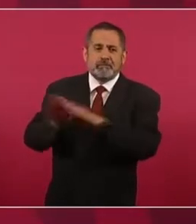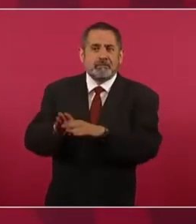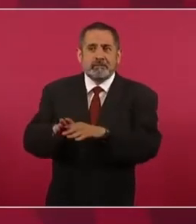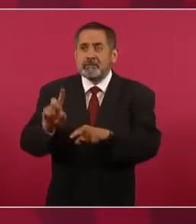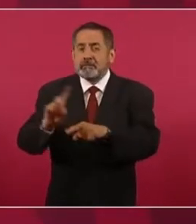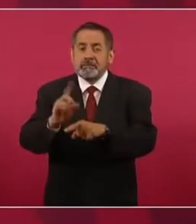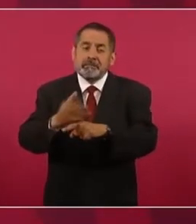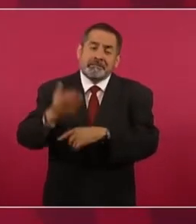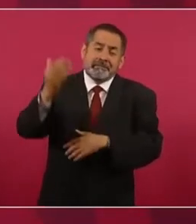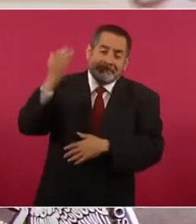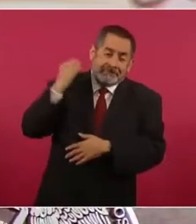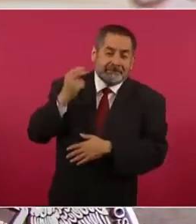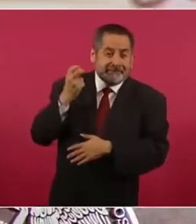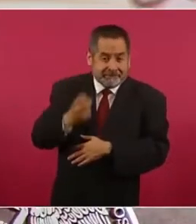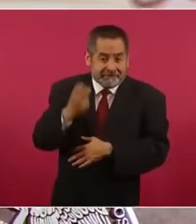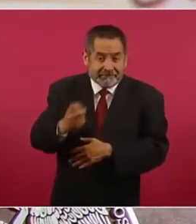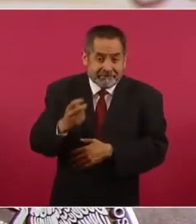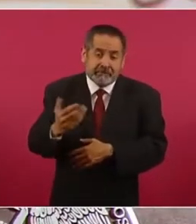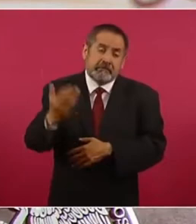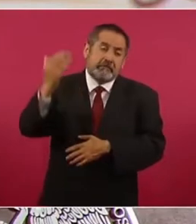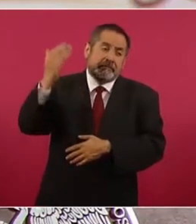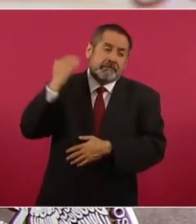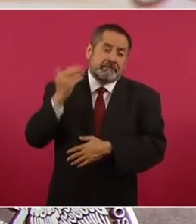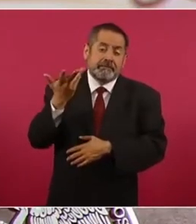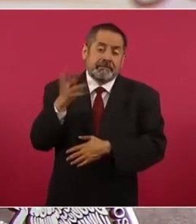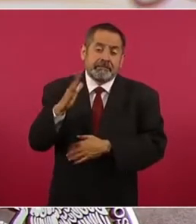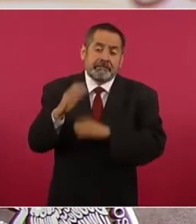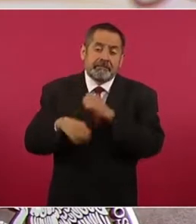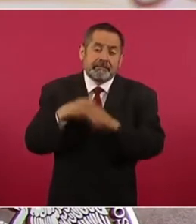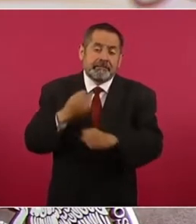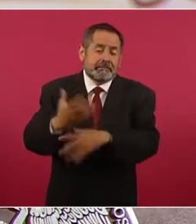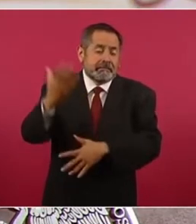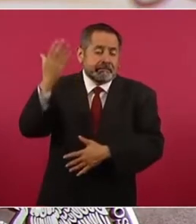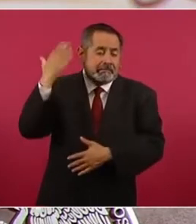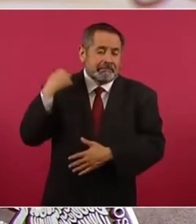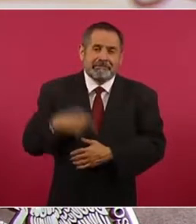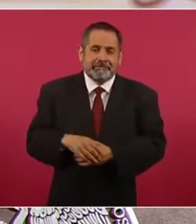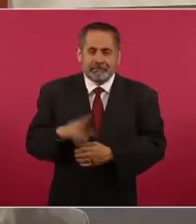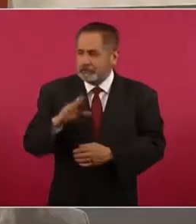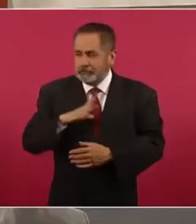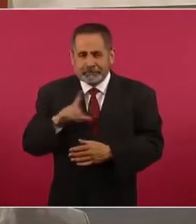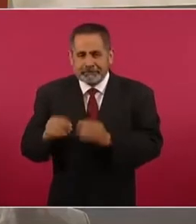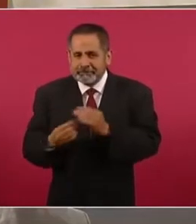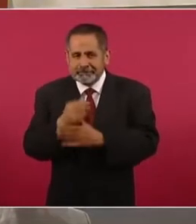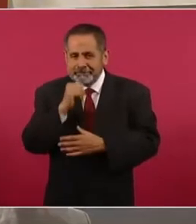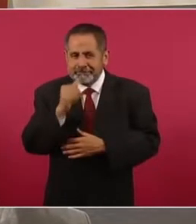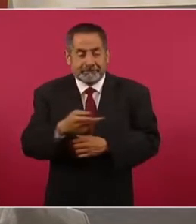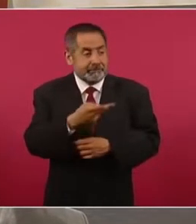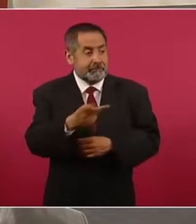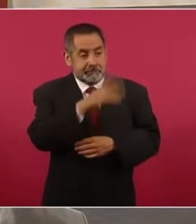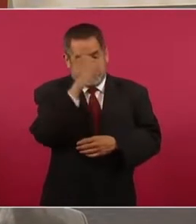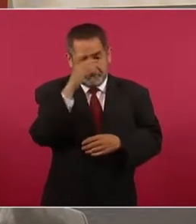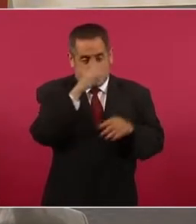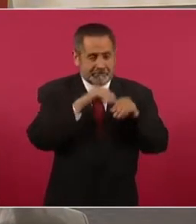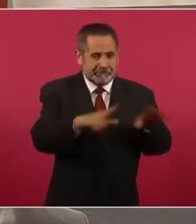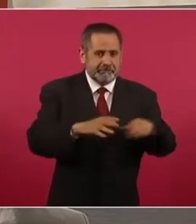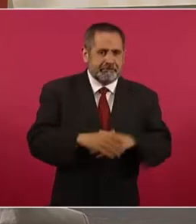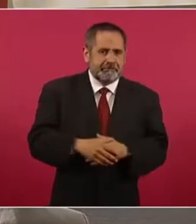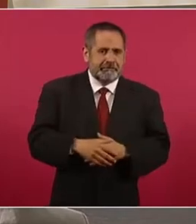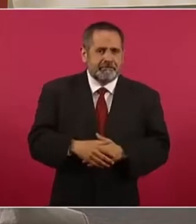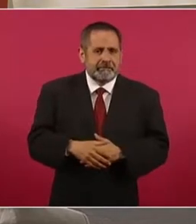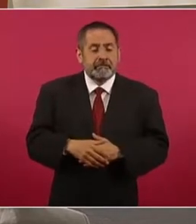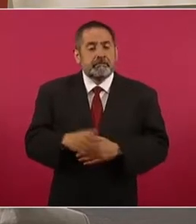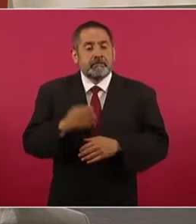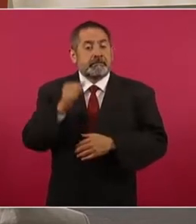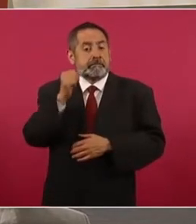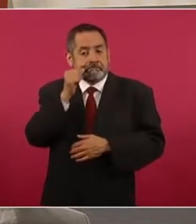diez años. Aquí vemos las fotografías publicadas en Reforma y El Universal y la comparación con imágenes